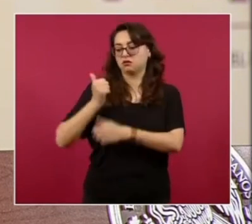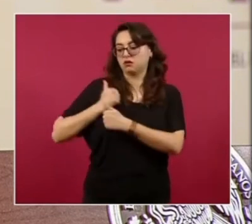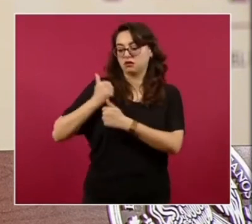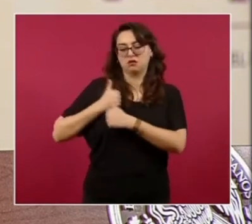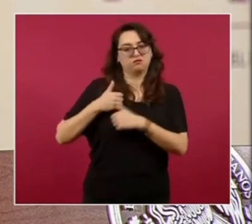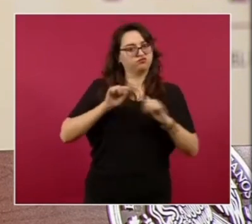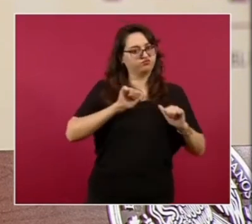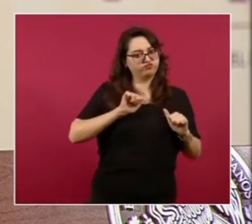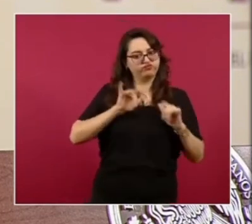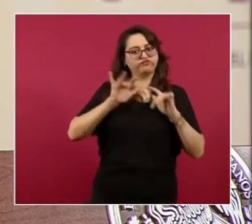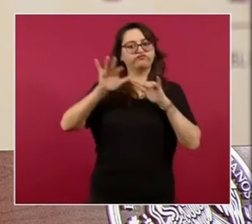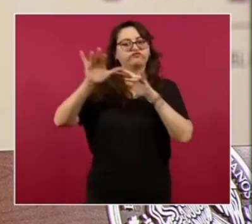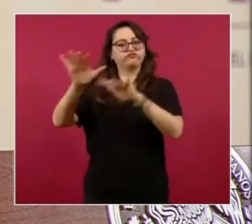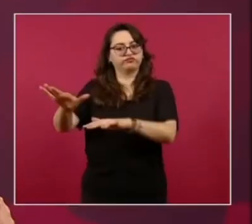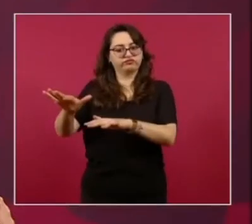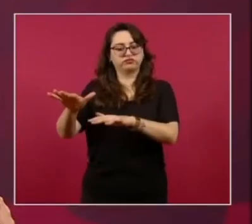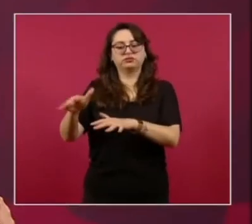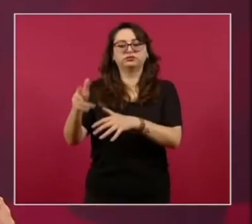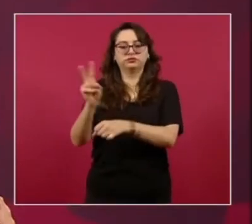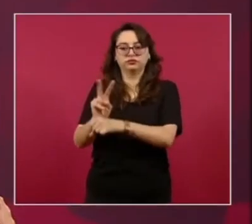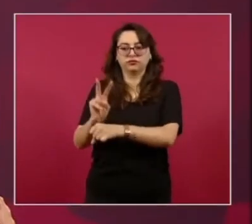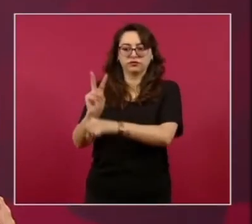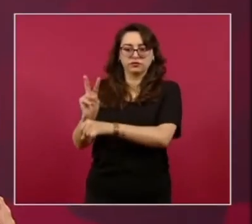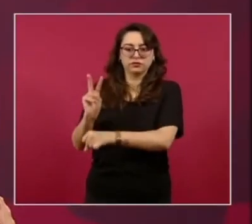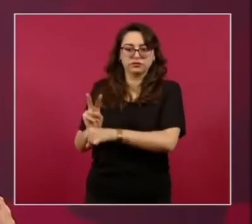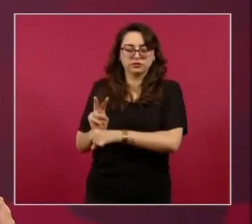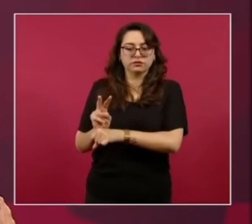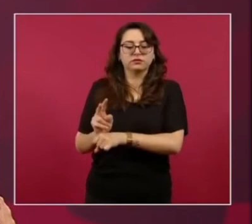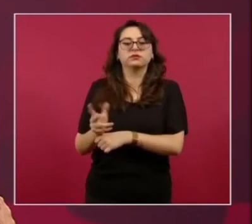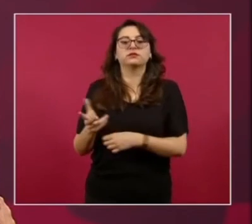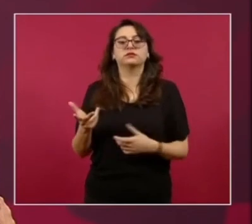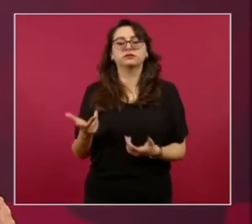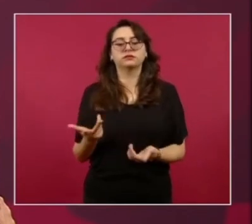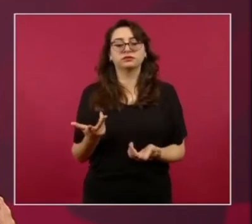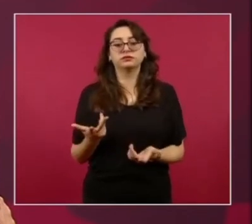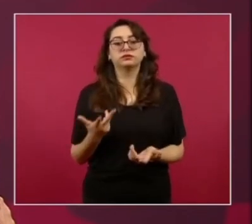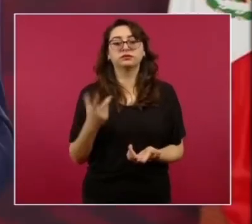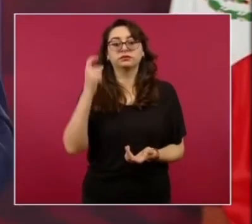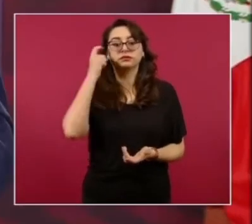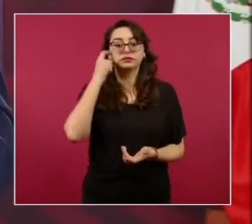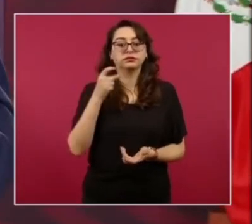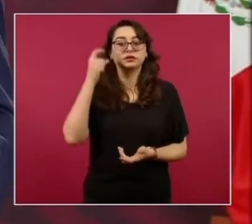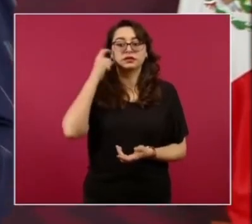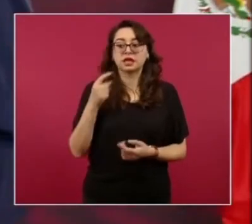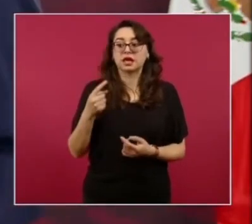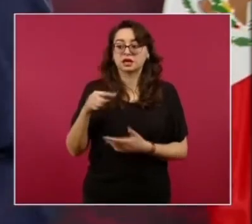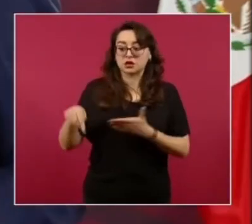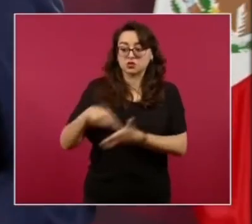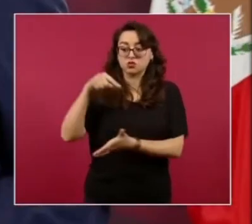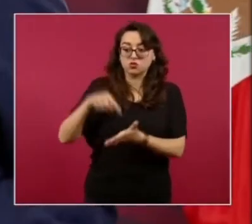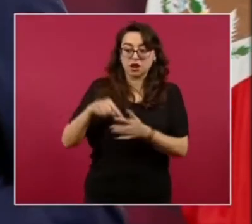En algunos lugares de Guerrero Hay